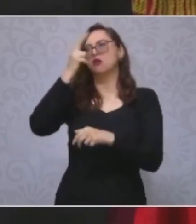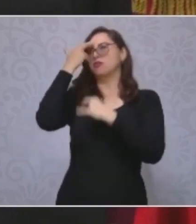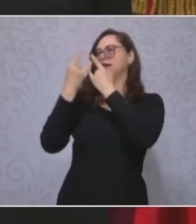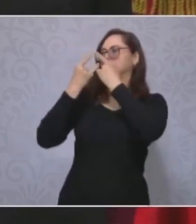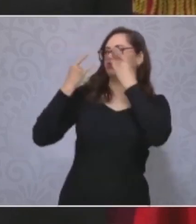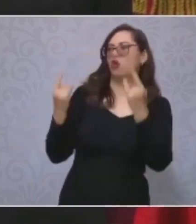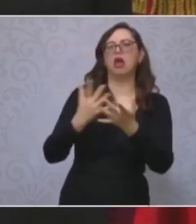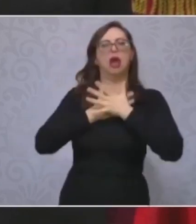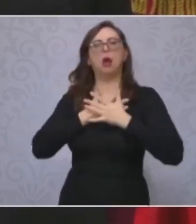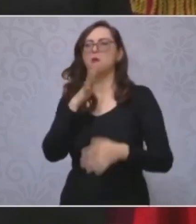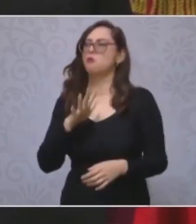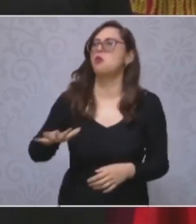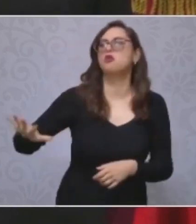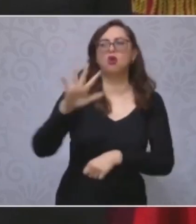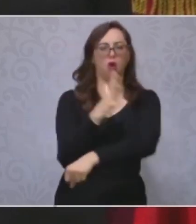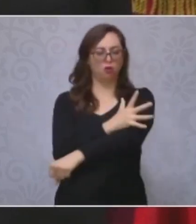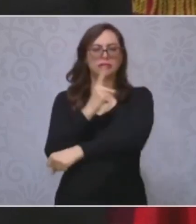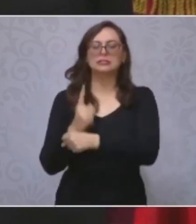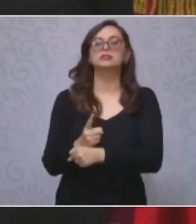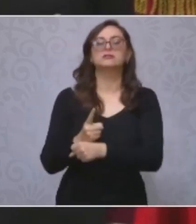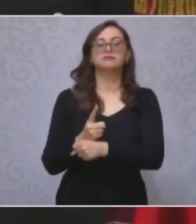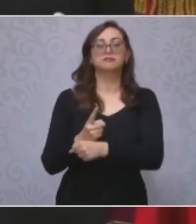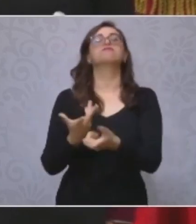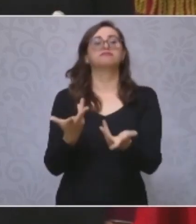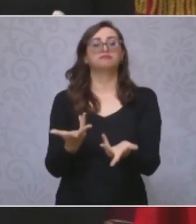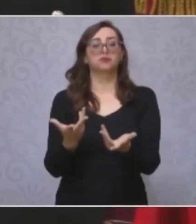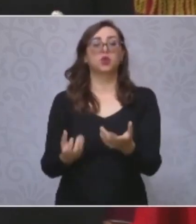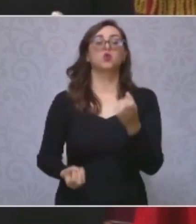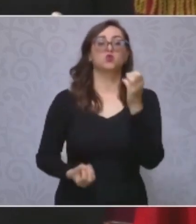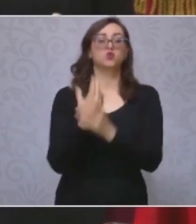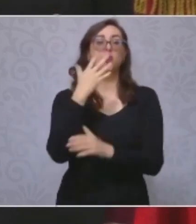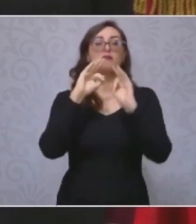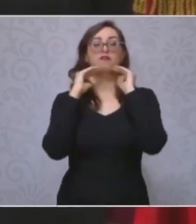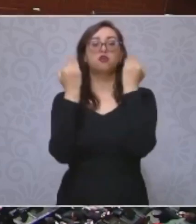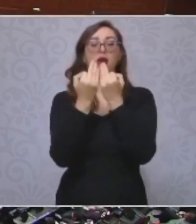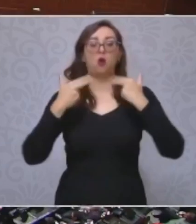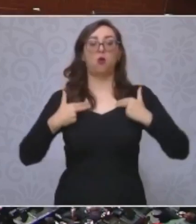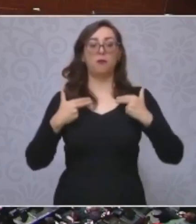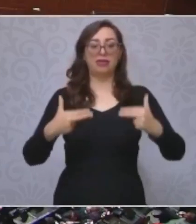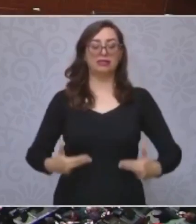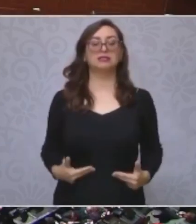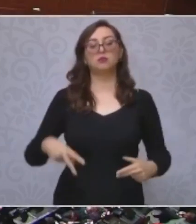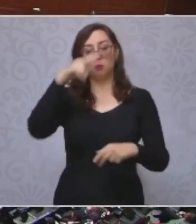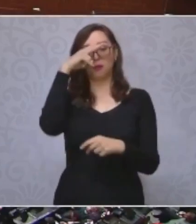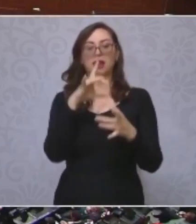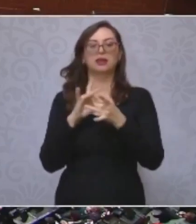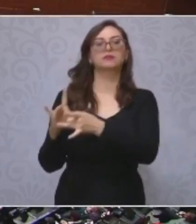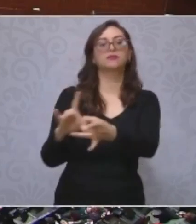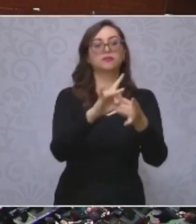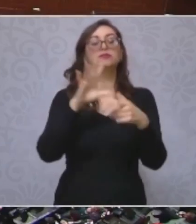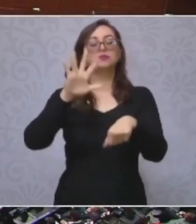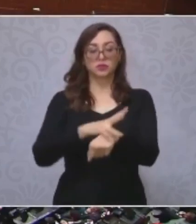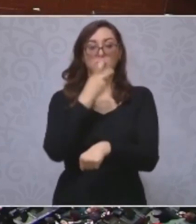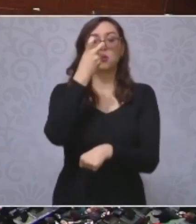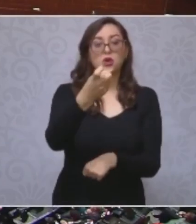pueblo y de la honestidad, lo llamamos el humanismo mexicano. Por eso hablamos de